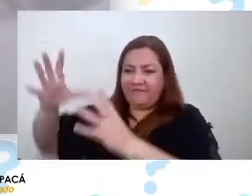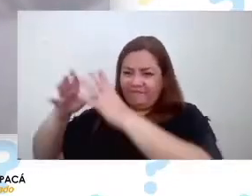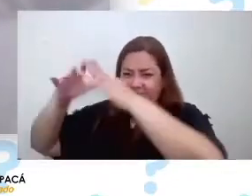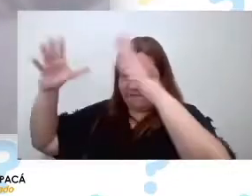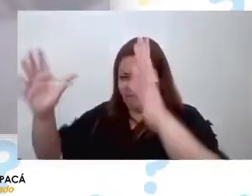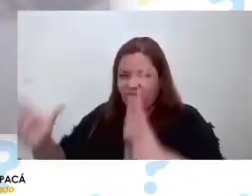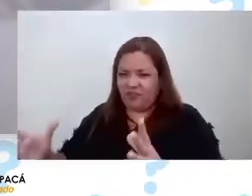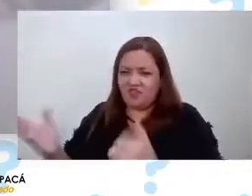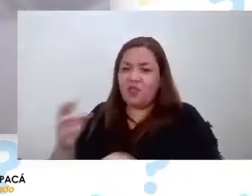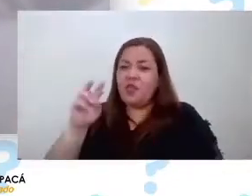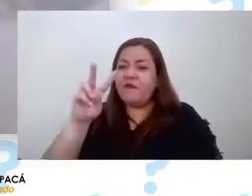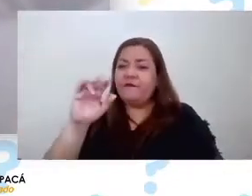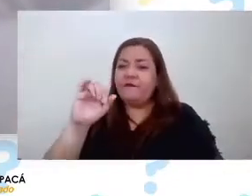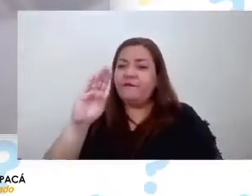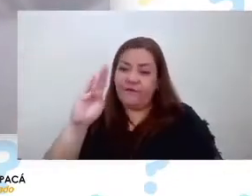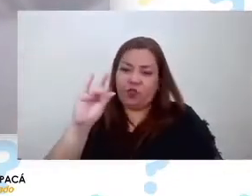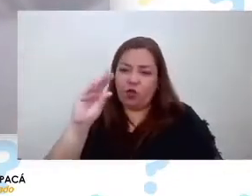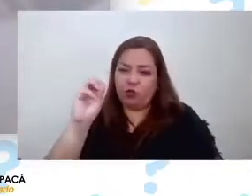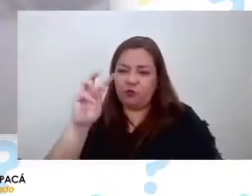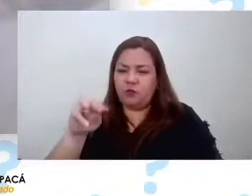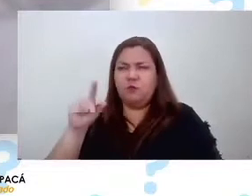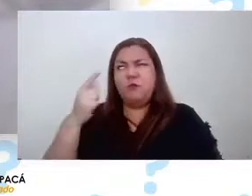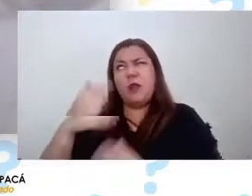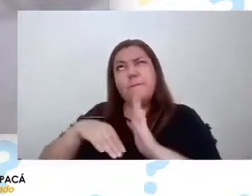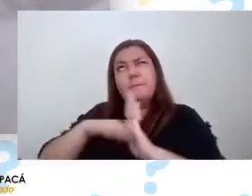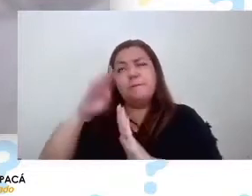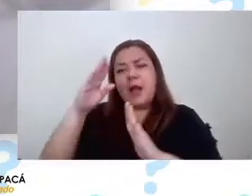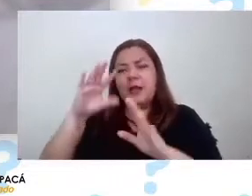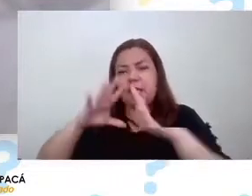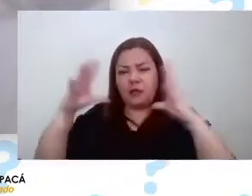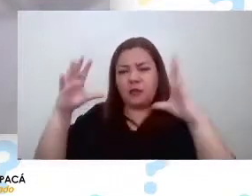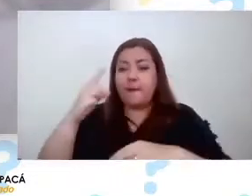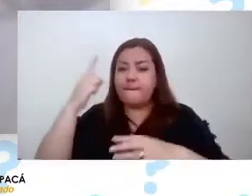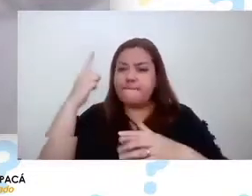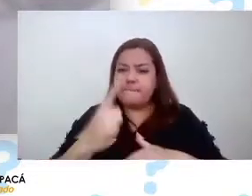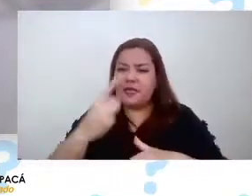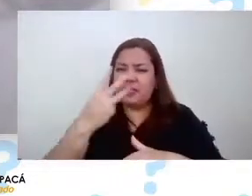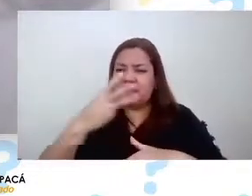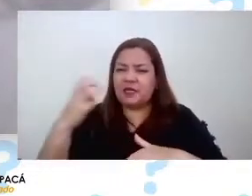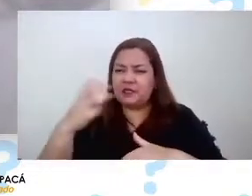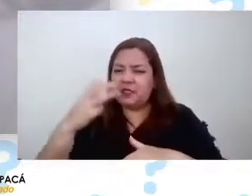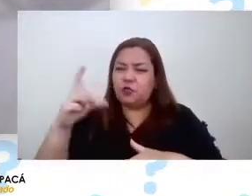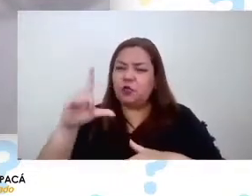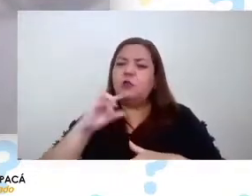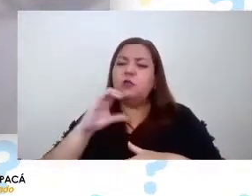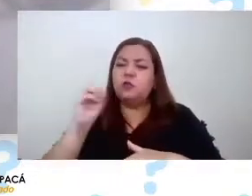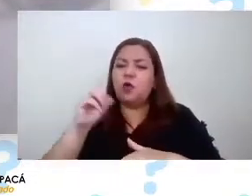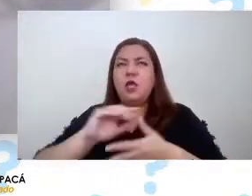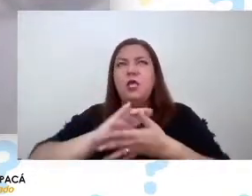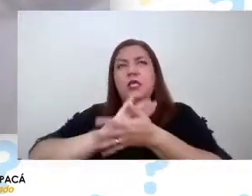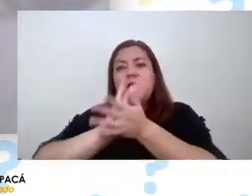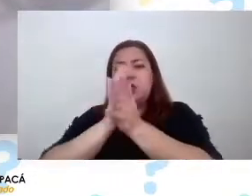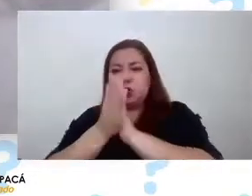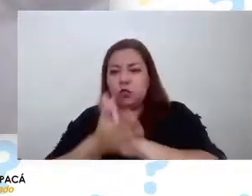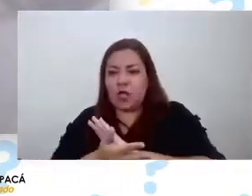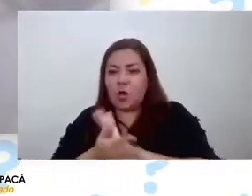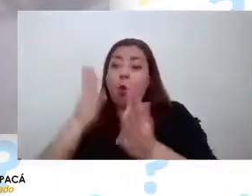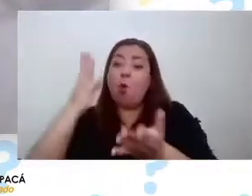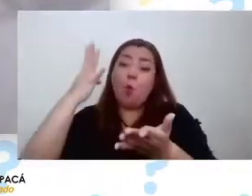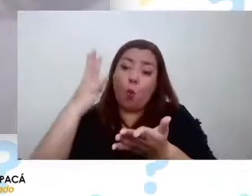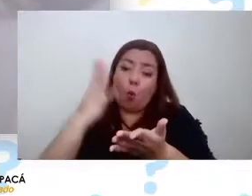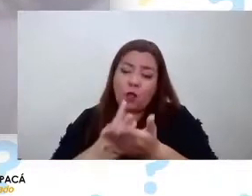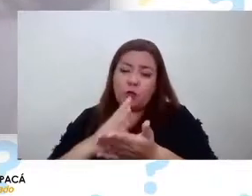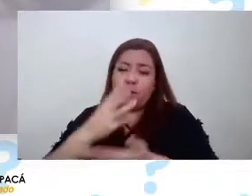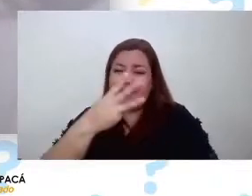acumulaciones de 1300 litros y en total acumulamos 4300 litros para abastecernos